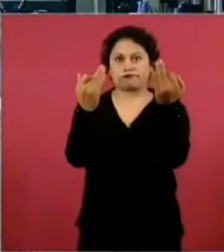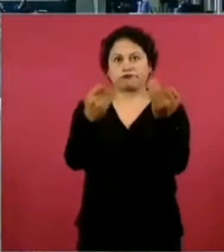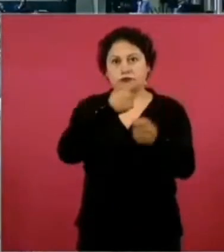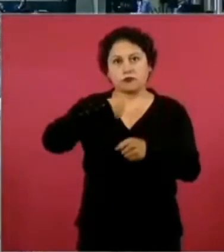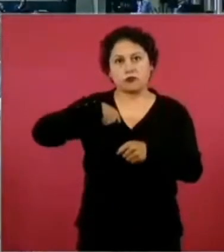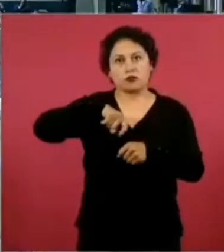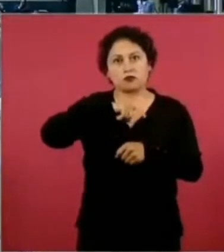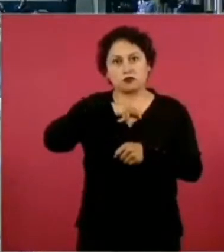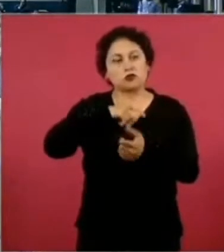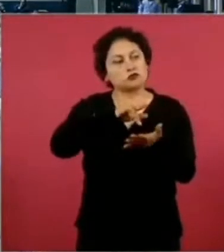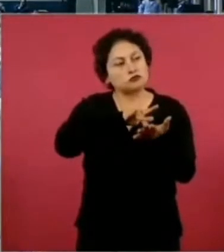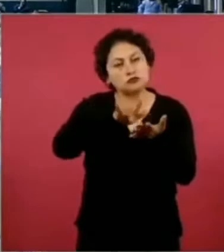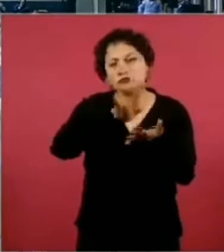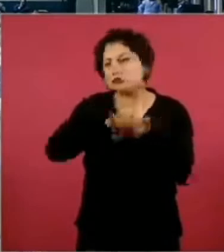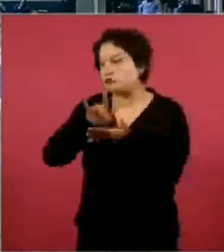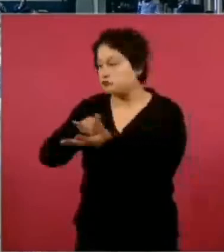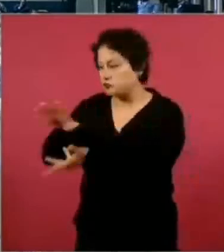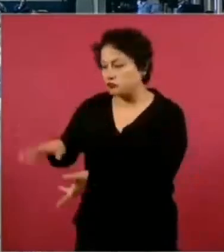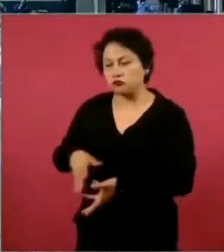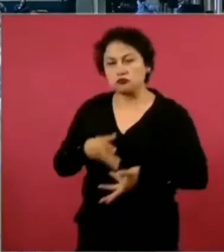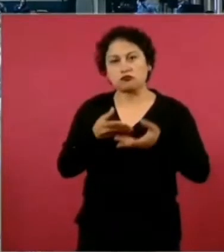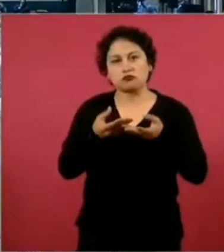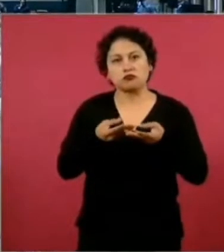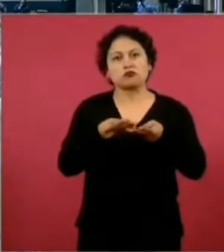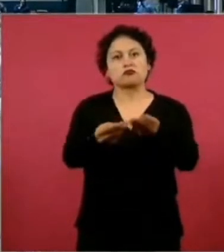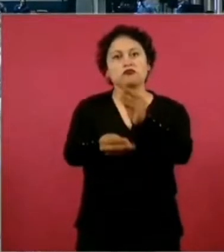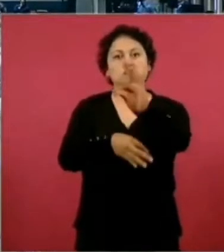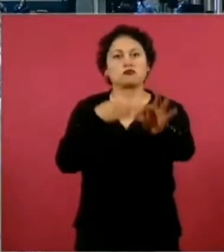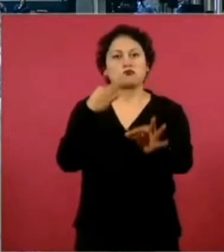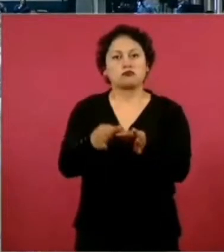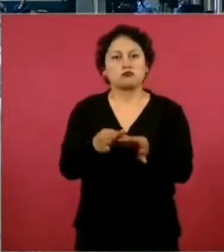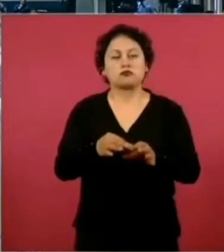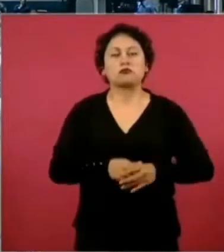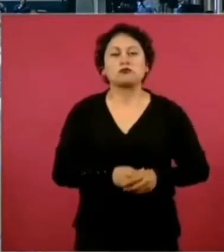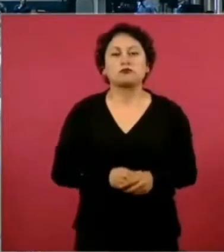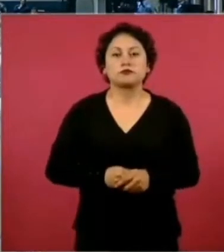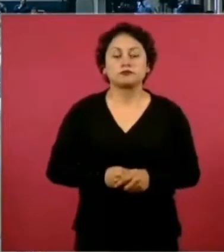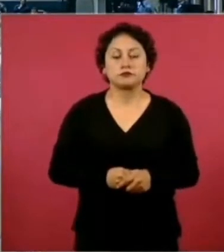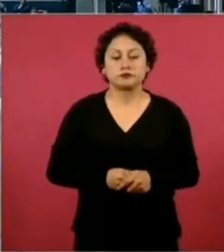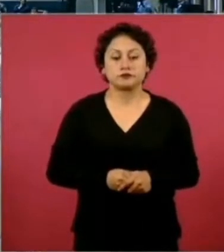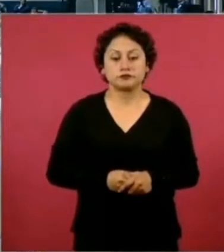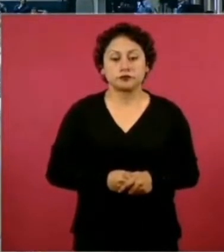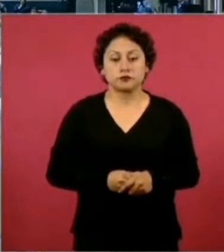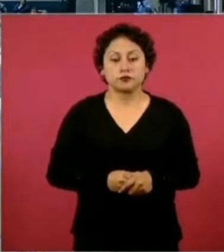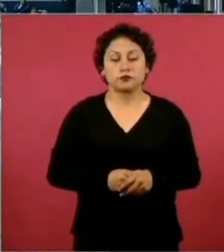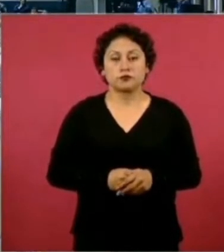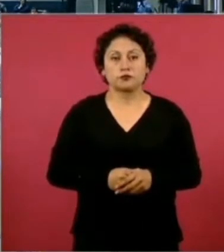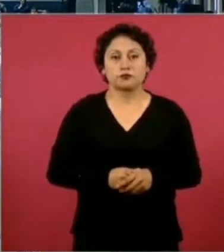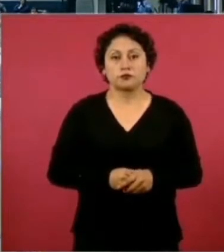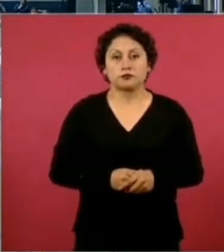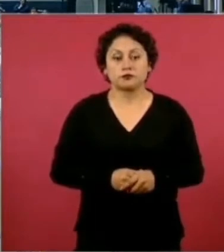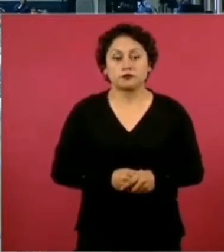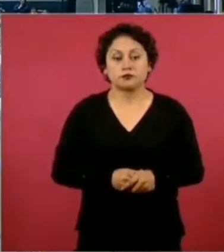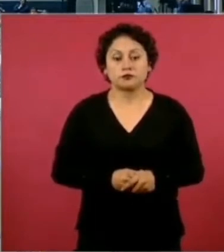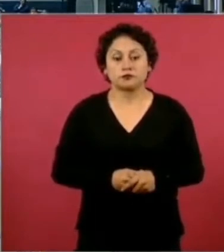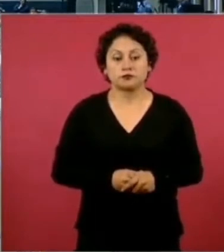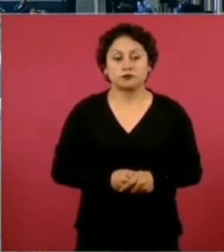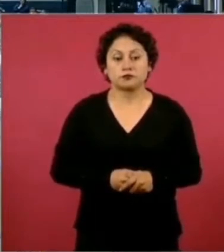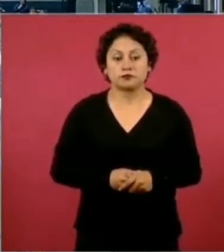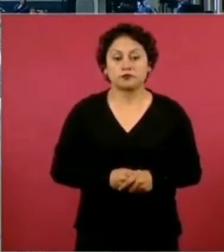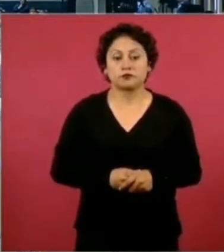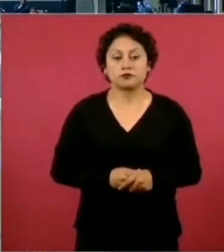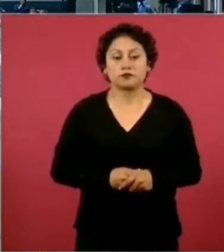Ya se aprobó en el Congreso de la Cámara de Diputados la reforma judicial. Ya se aprobó.